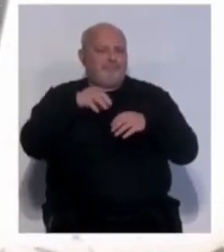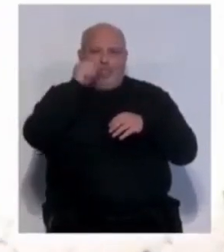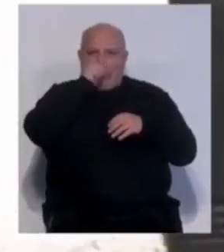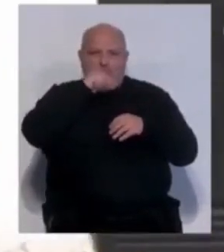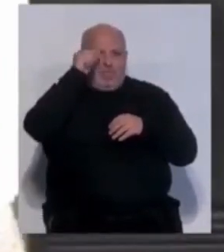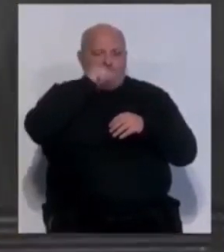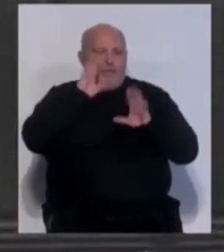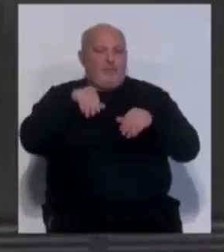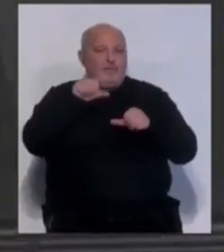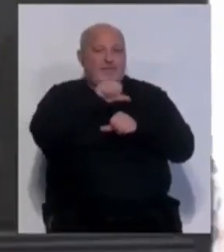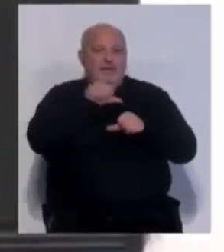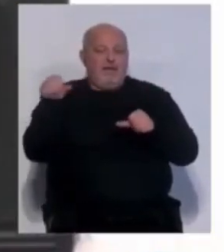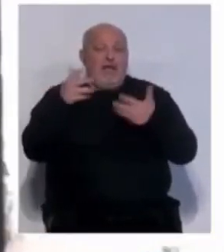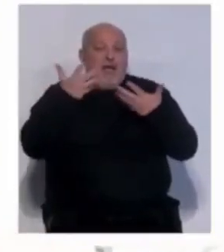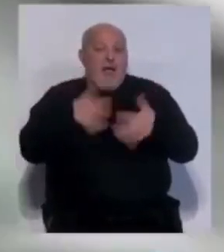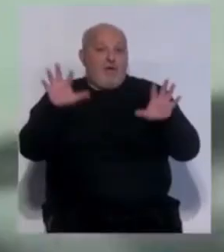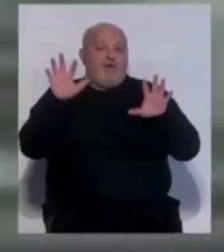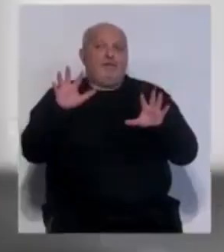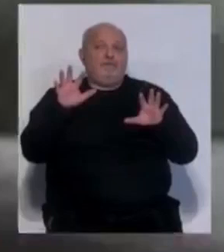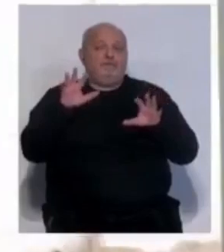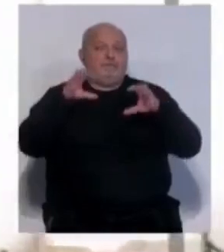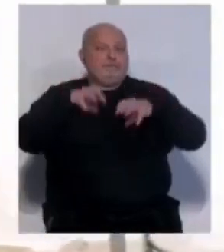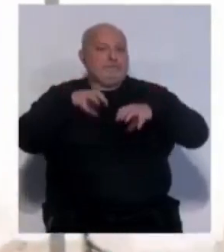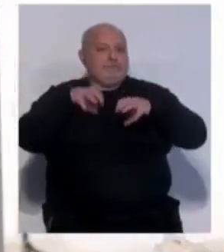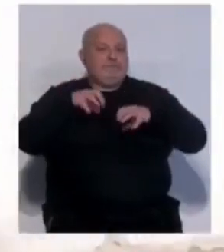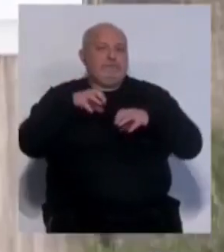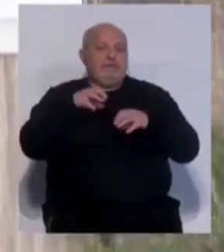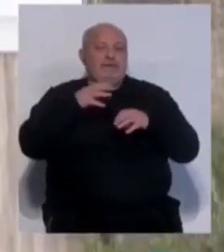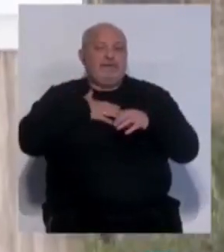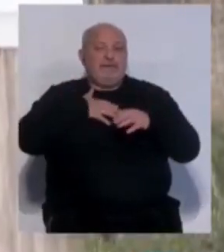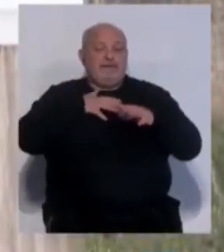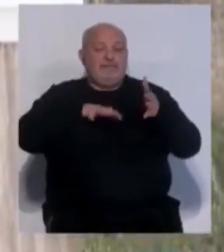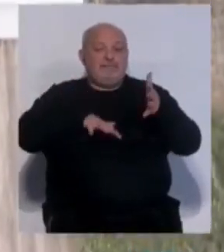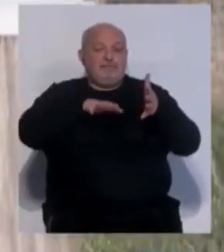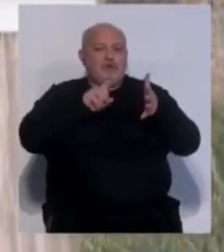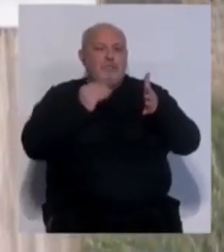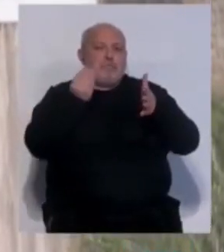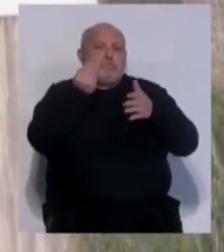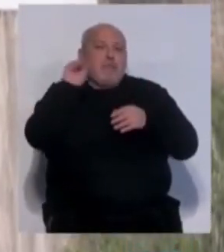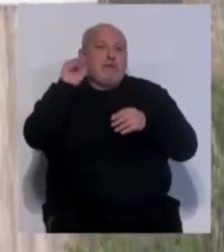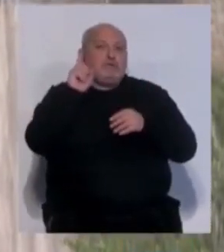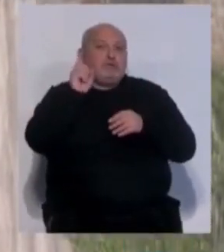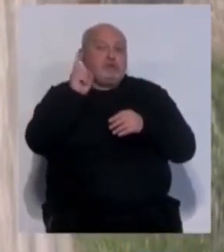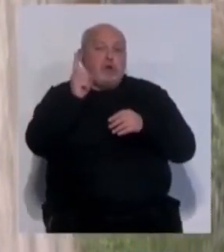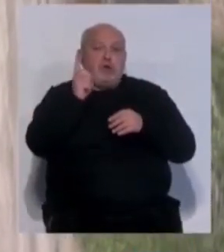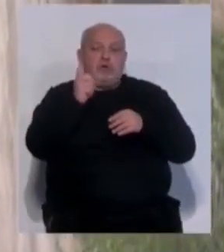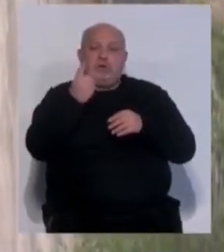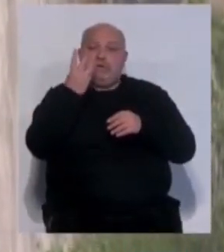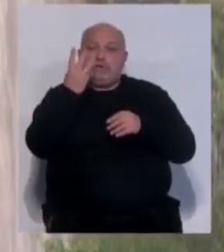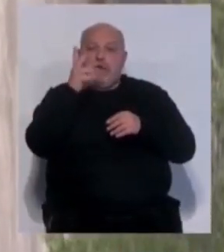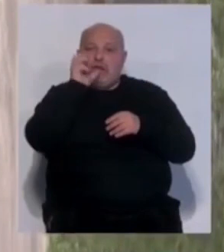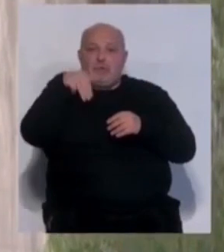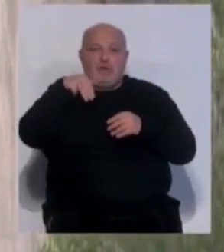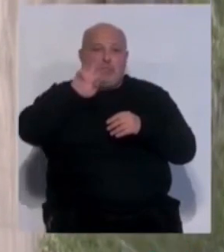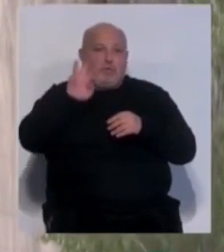escasa en la última semana que, a pesar de que ha habido precipitaciones, nuestras presas solo han incrementado de media su capacidad en 3